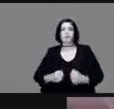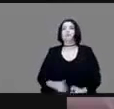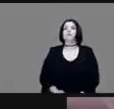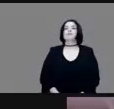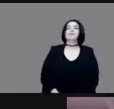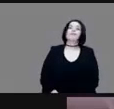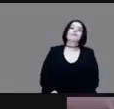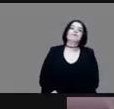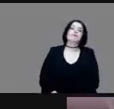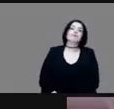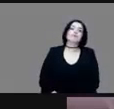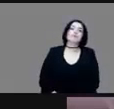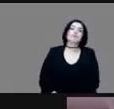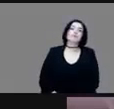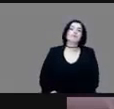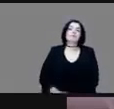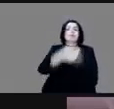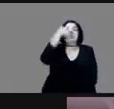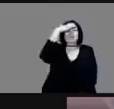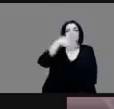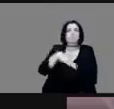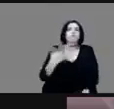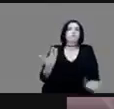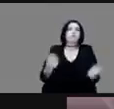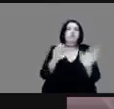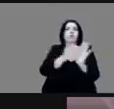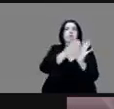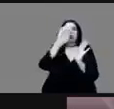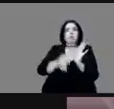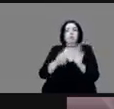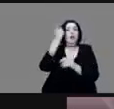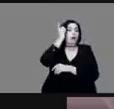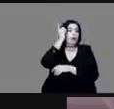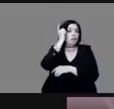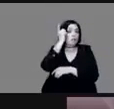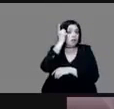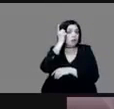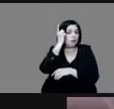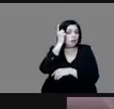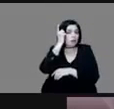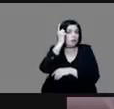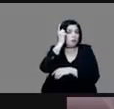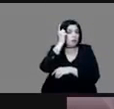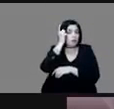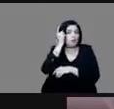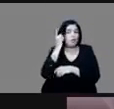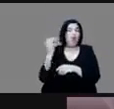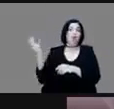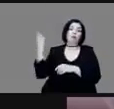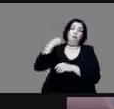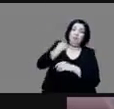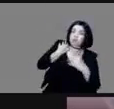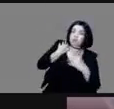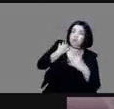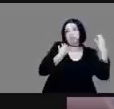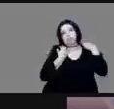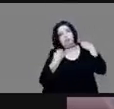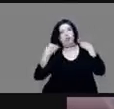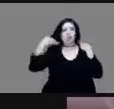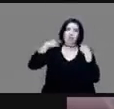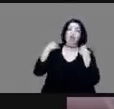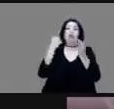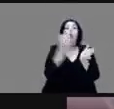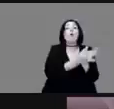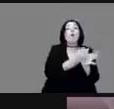Entonces, sabemos que, por ejemplo, los caballos iban cargados de mucho de loro,